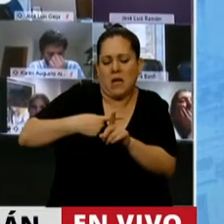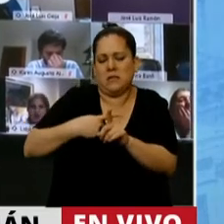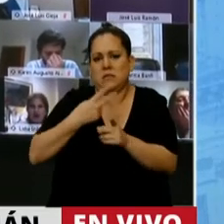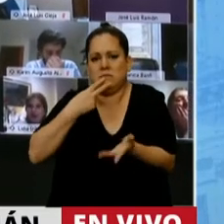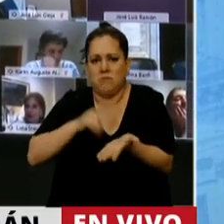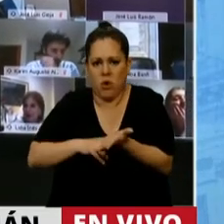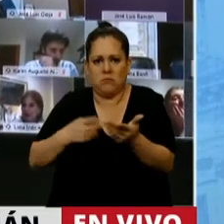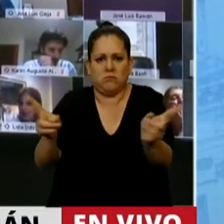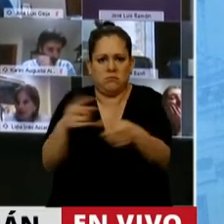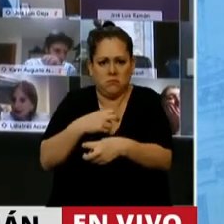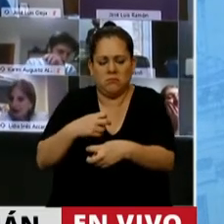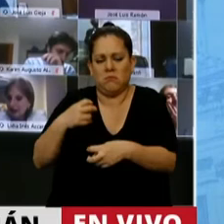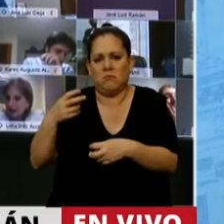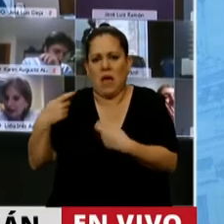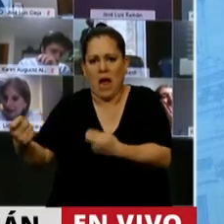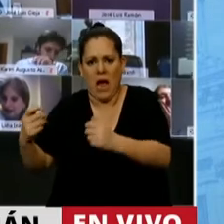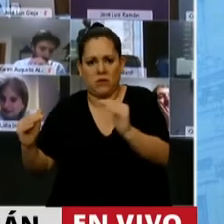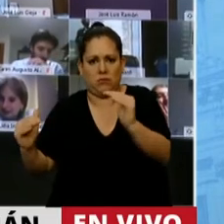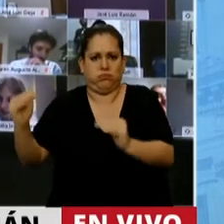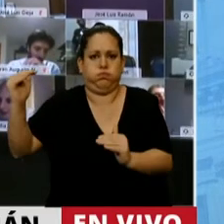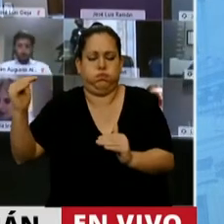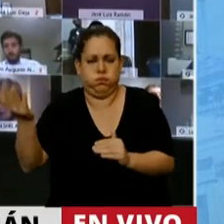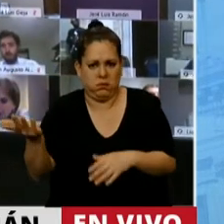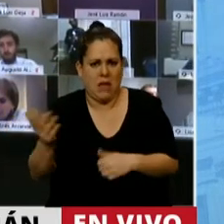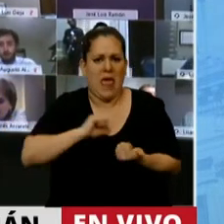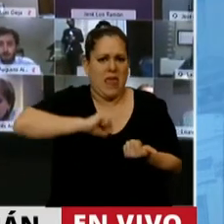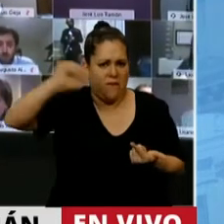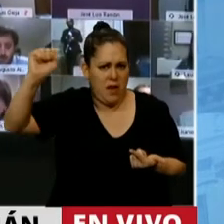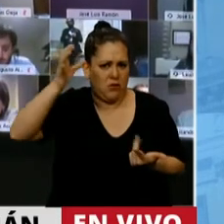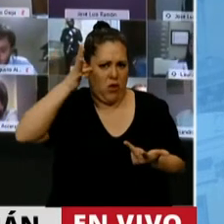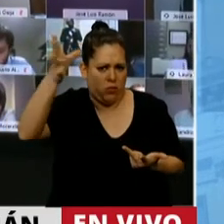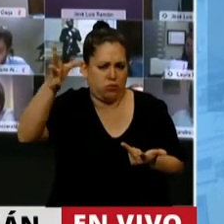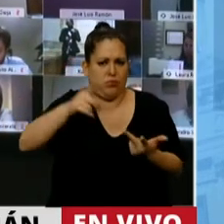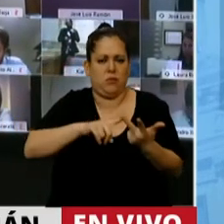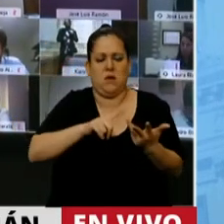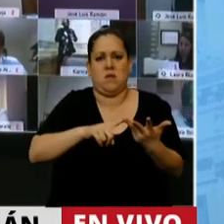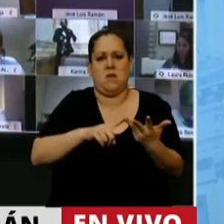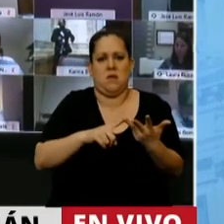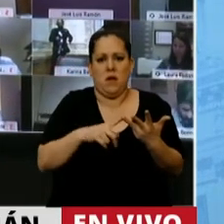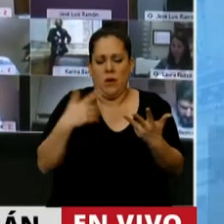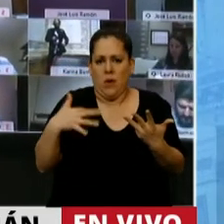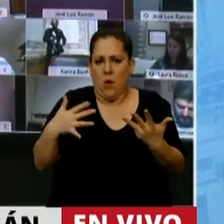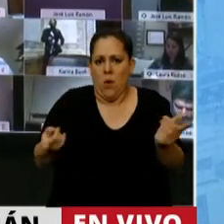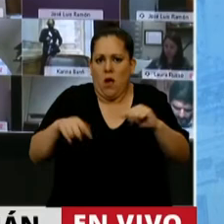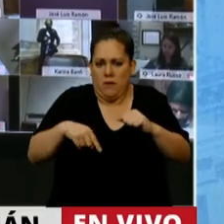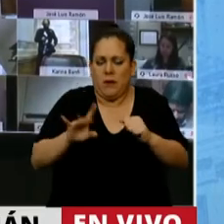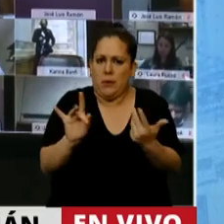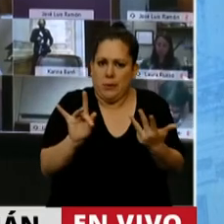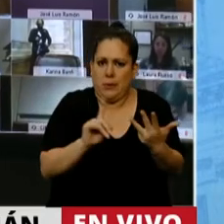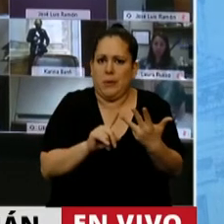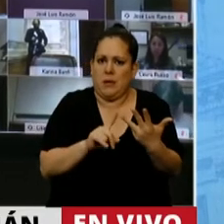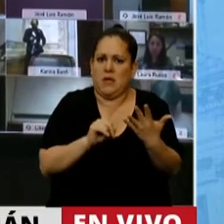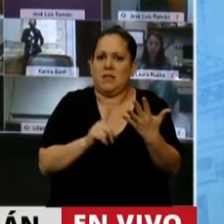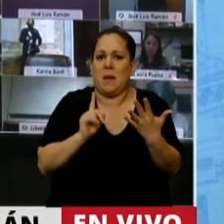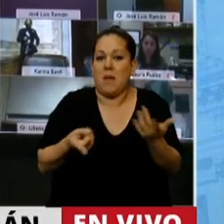el 8% y el 10% del PBI, una inflación elevada, una aguda recesión, y se espera